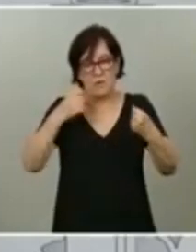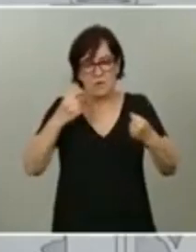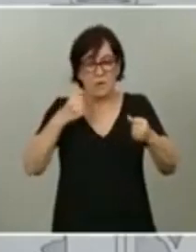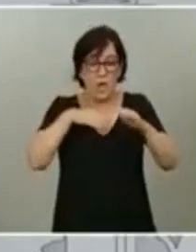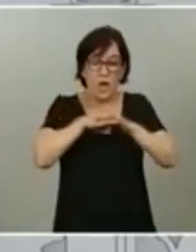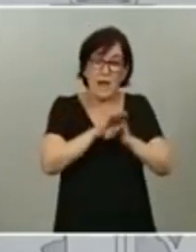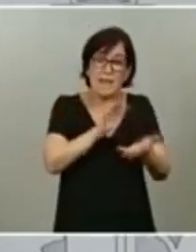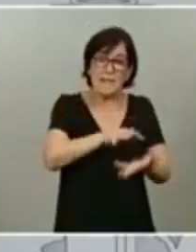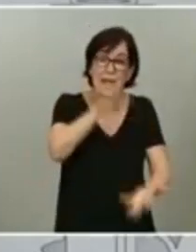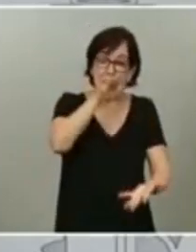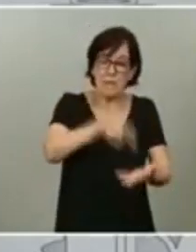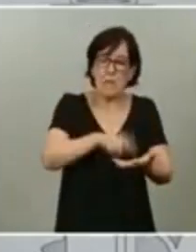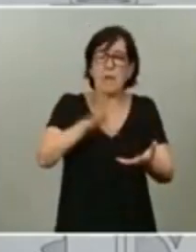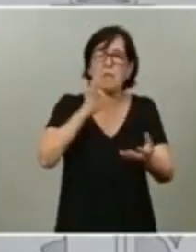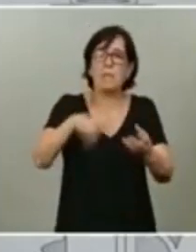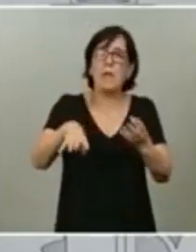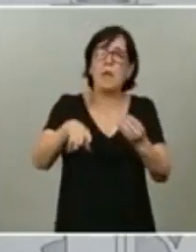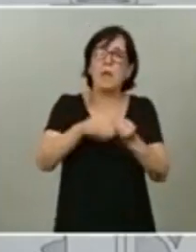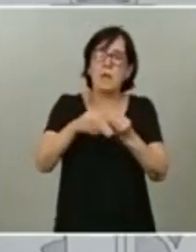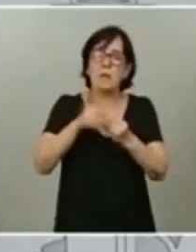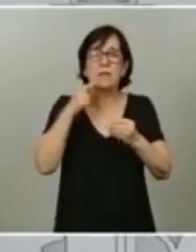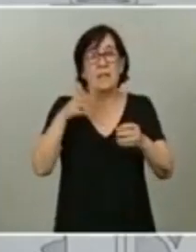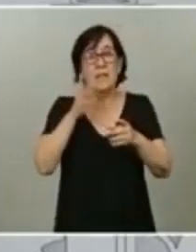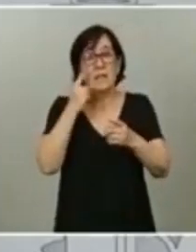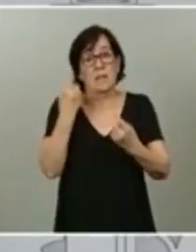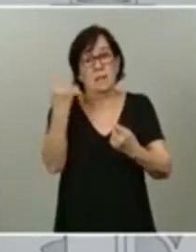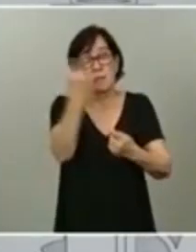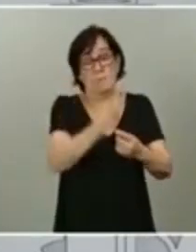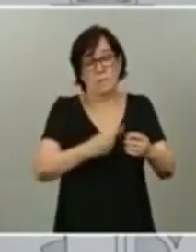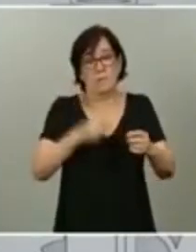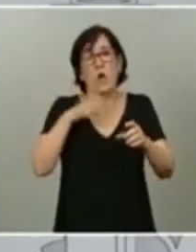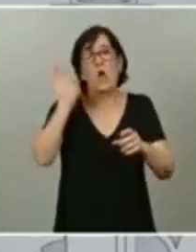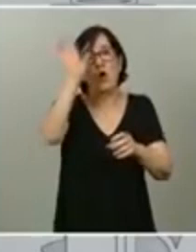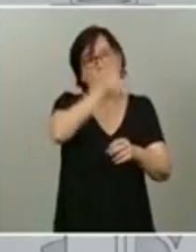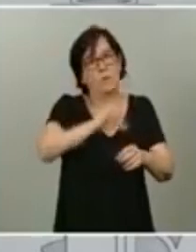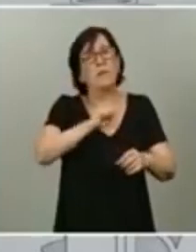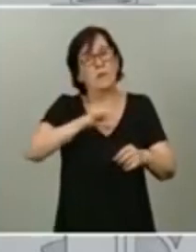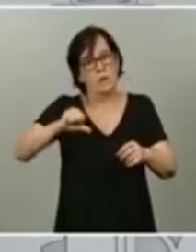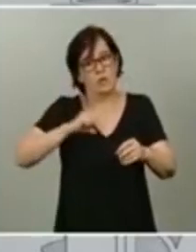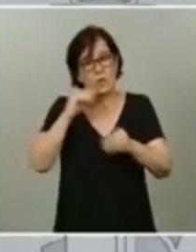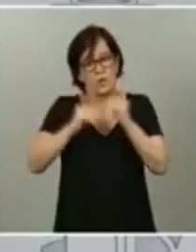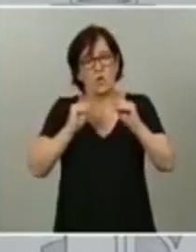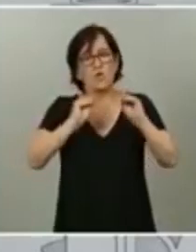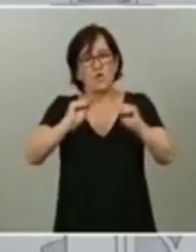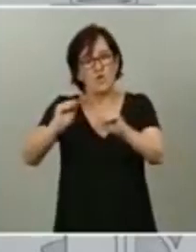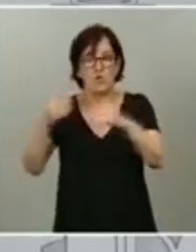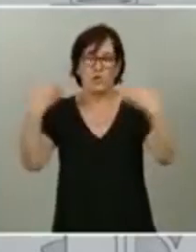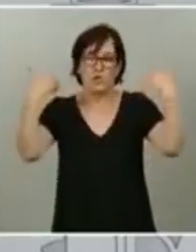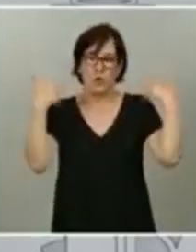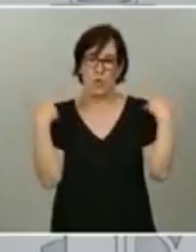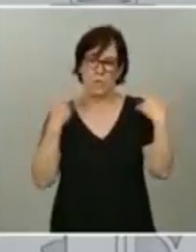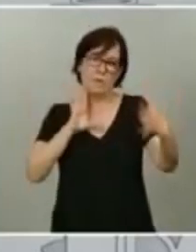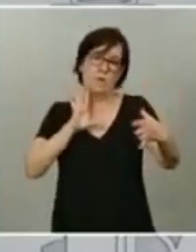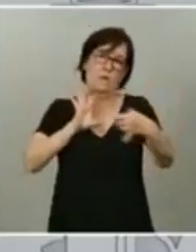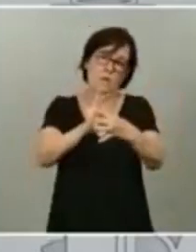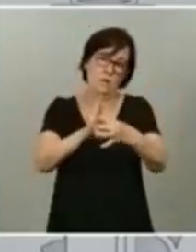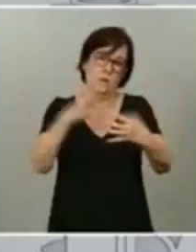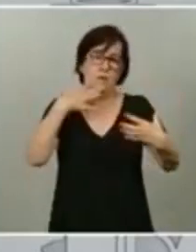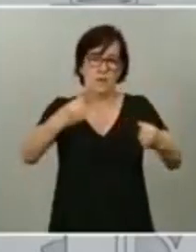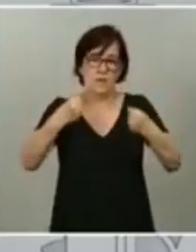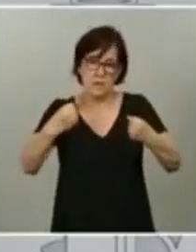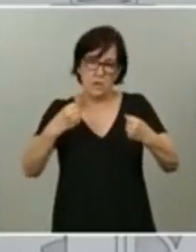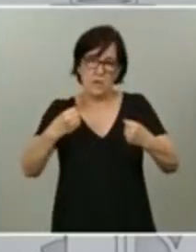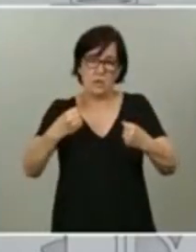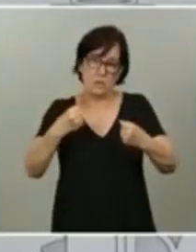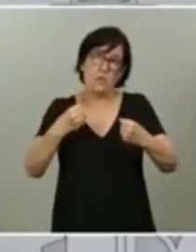de complementar las reservas que deben constituir las comunidades autónomas en el ejercicio de sus competencias vinculadas con la sanidad y la salud pública.